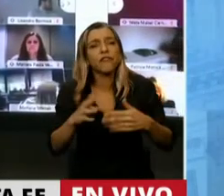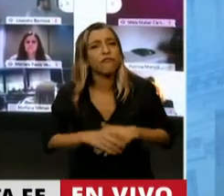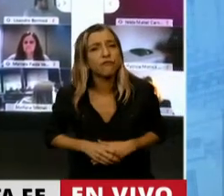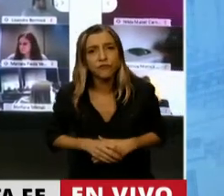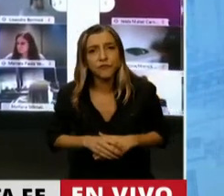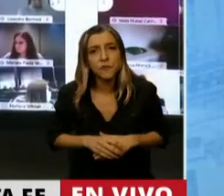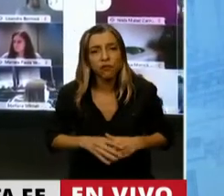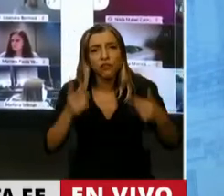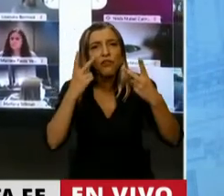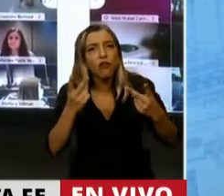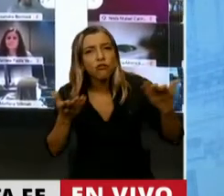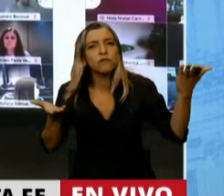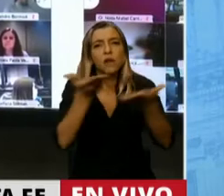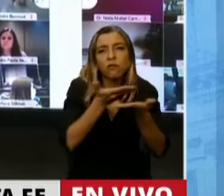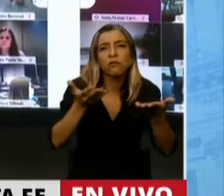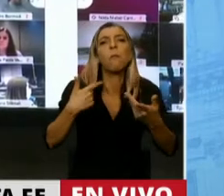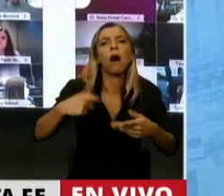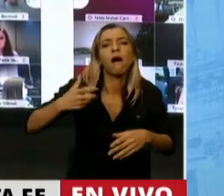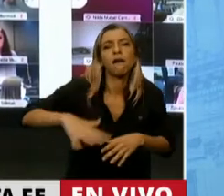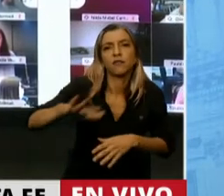difíciles de la historia nacional.